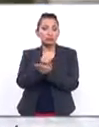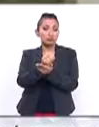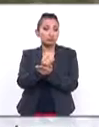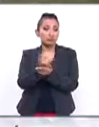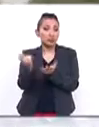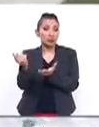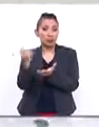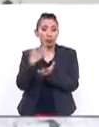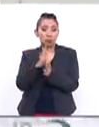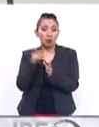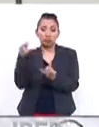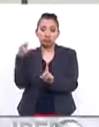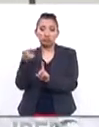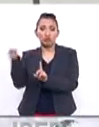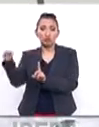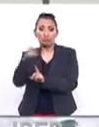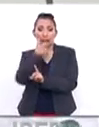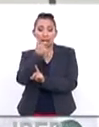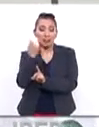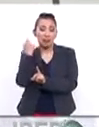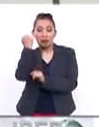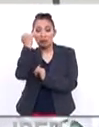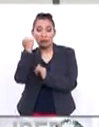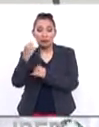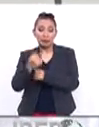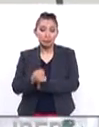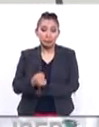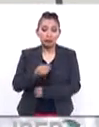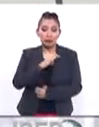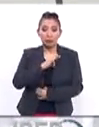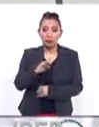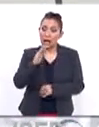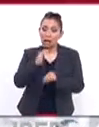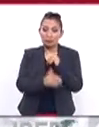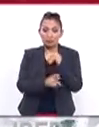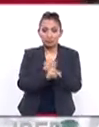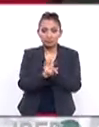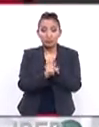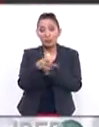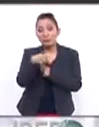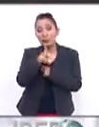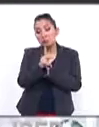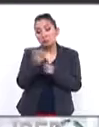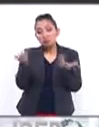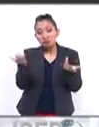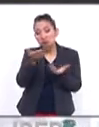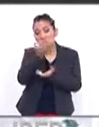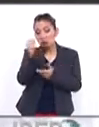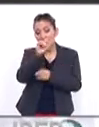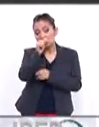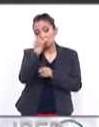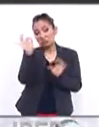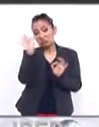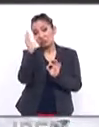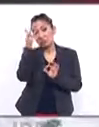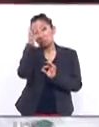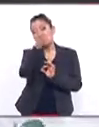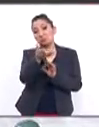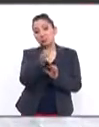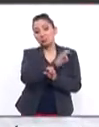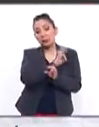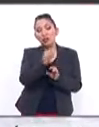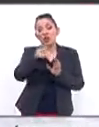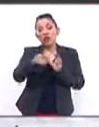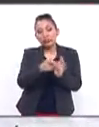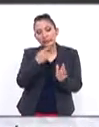unilateral del Reino Unido y se acabó el problema. Sin embargo, bueno, el otro escenario es que venga